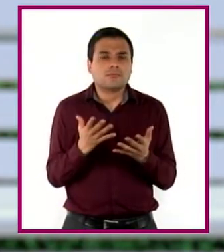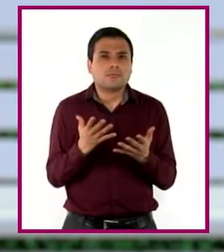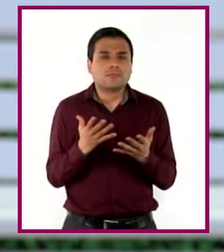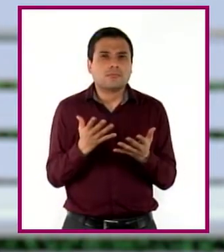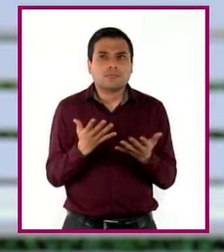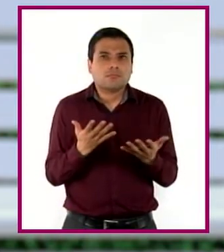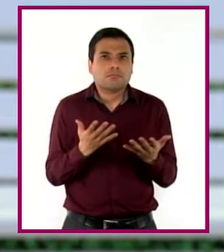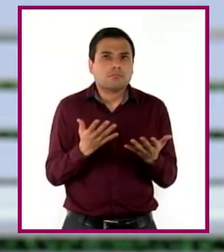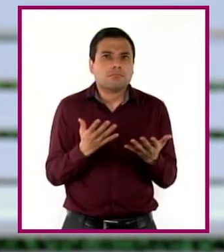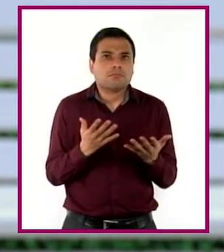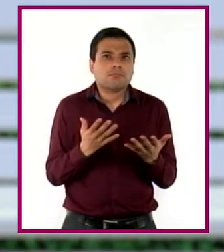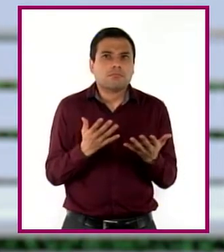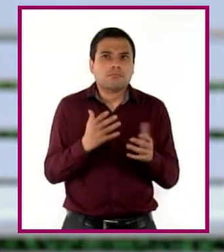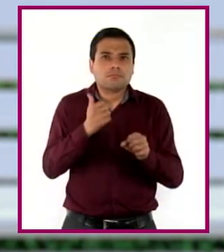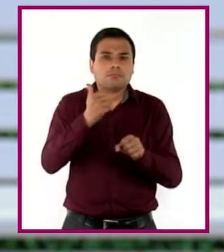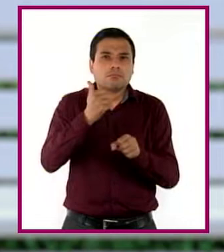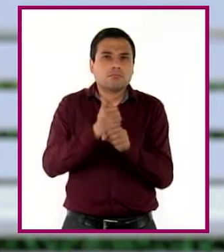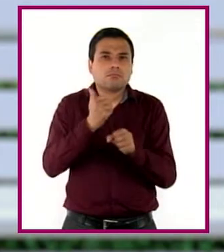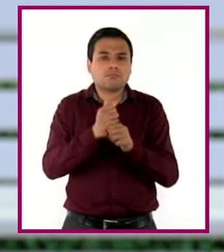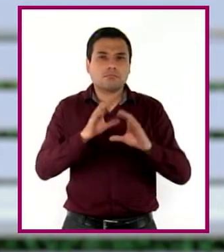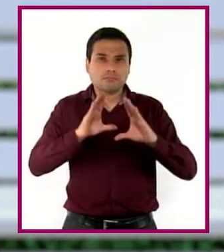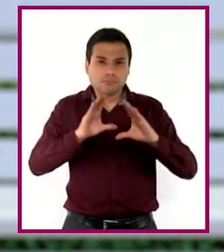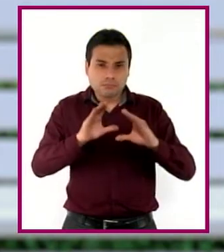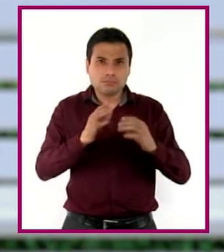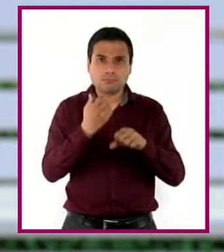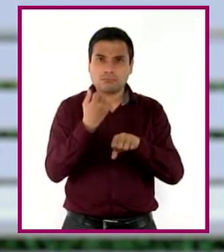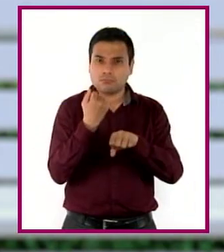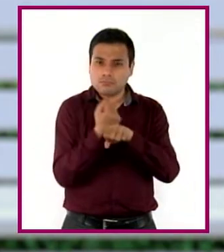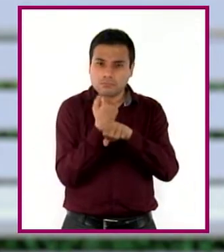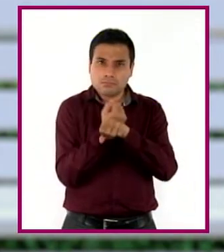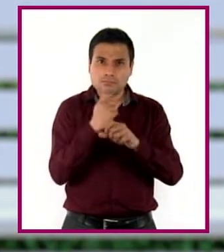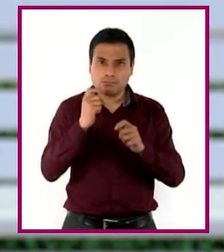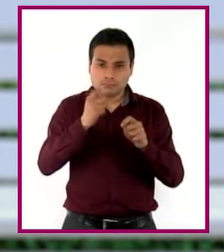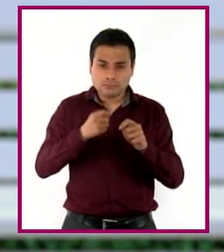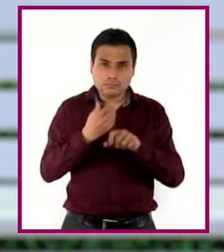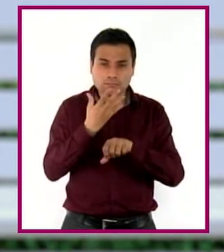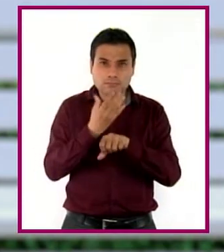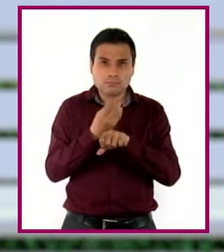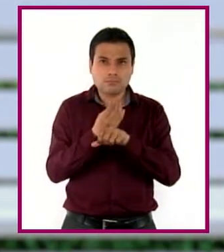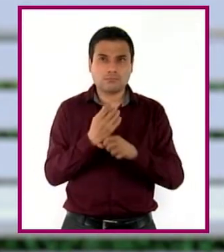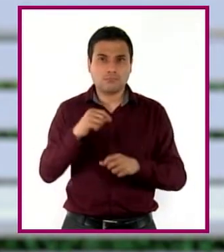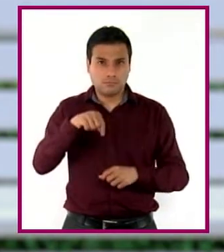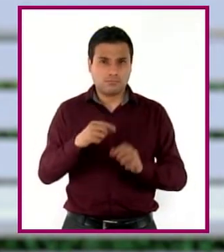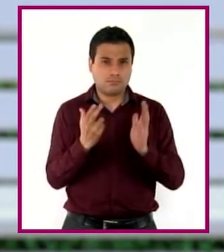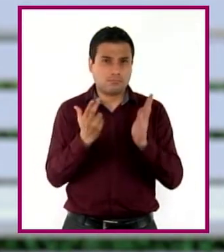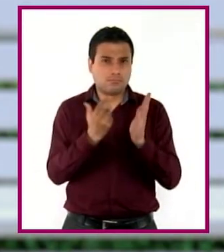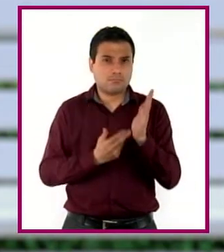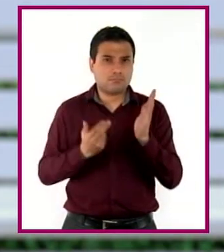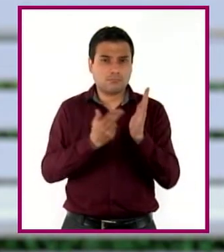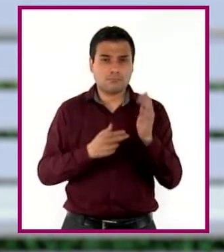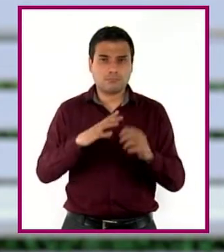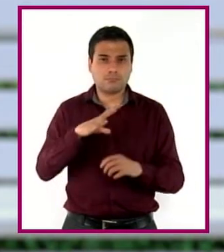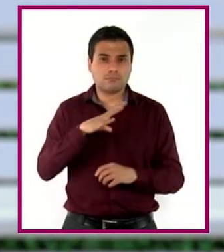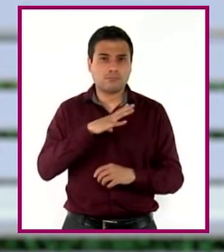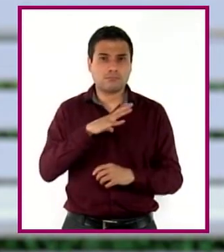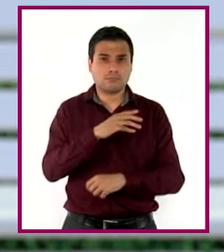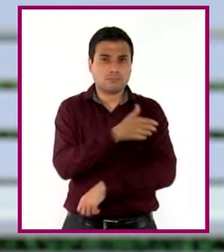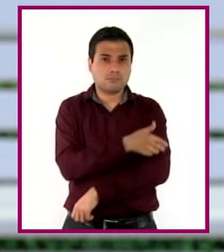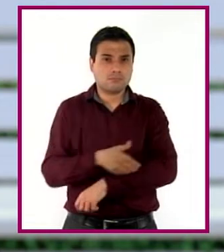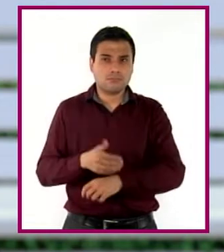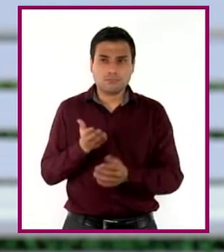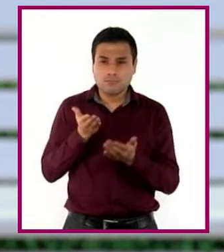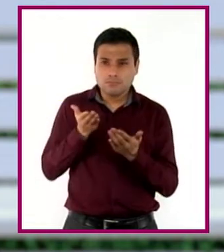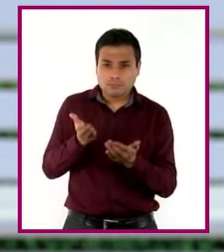abuelo. Y luego puso su propio taller aquí, en Santa Catalina. Ha podido vivir de lo que sabe hacer y mantener a toda una familia por años.